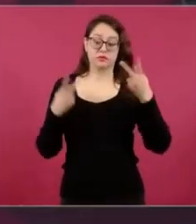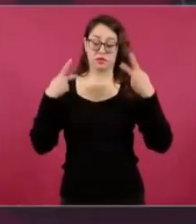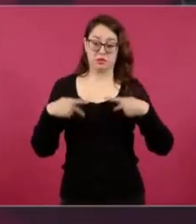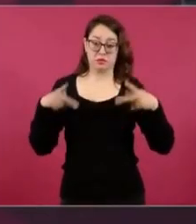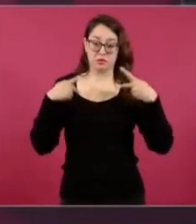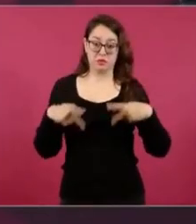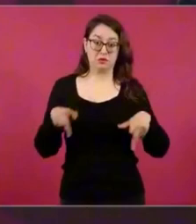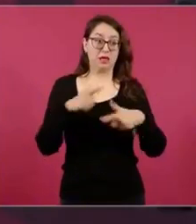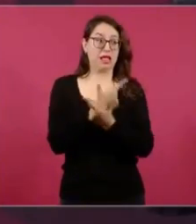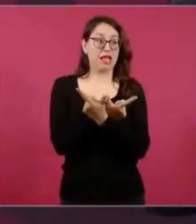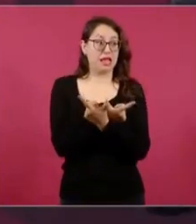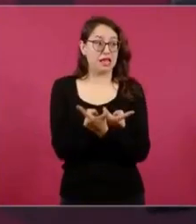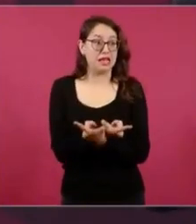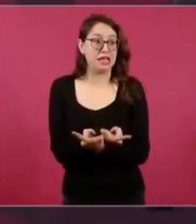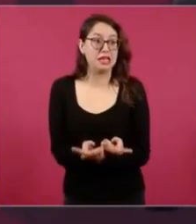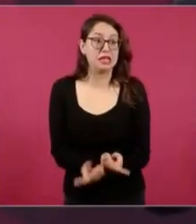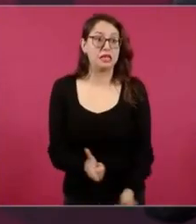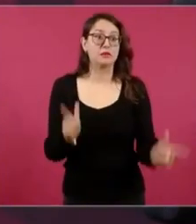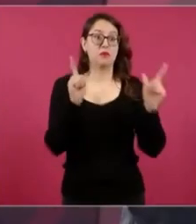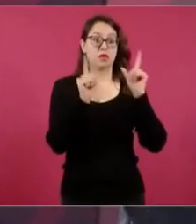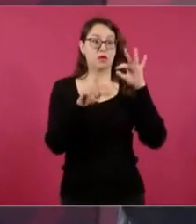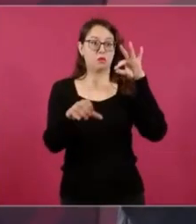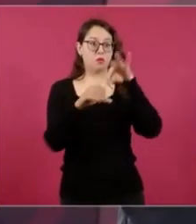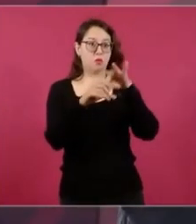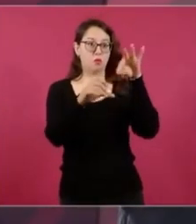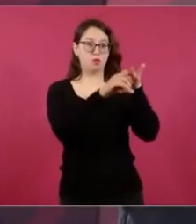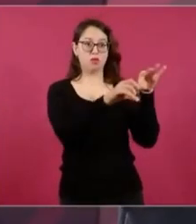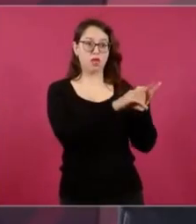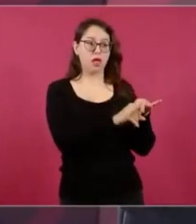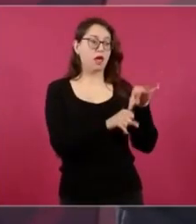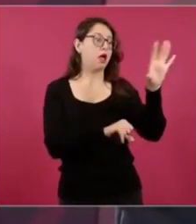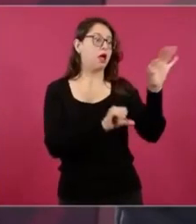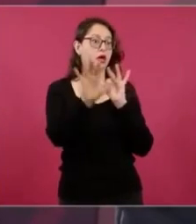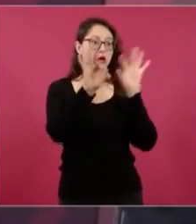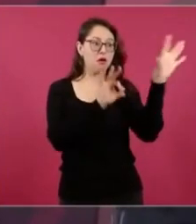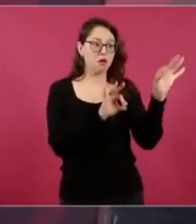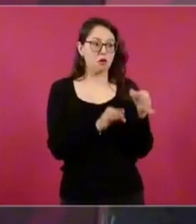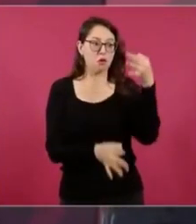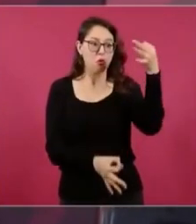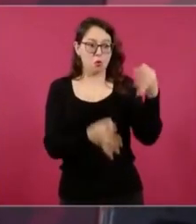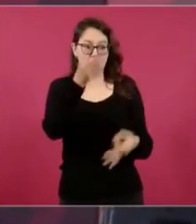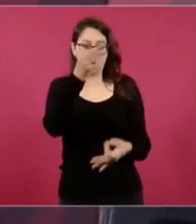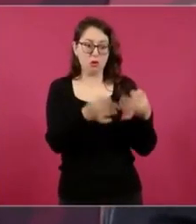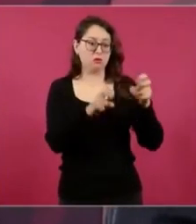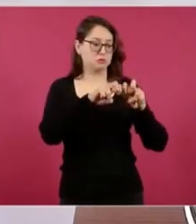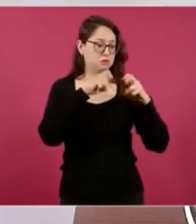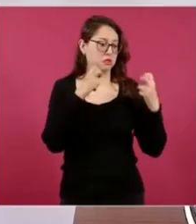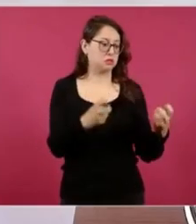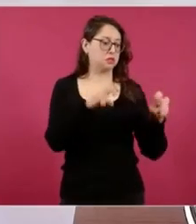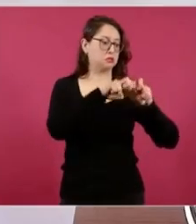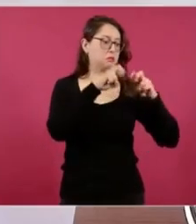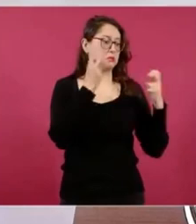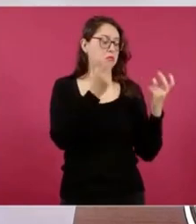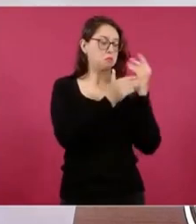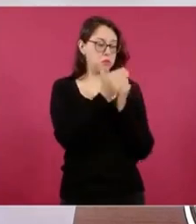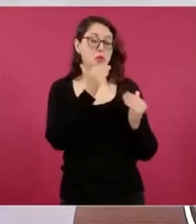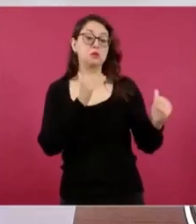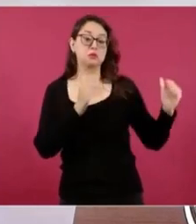el pueblo de México, el que elija a los jueces, a los magistrados, a los ministros.